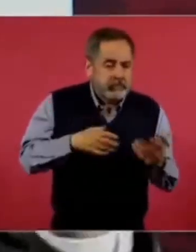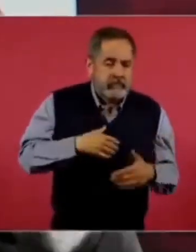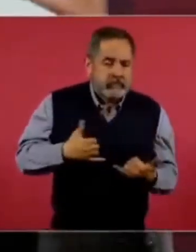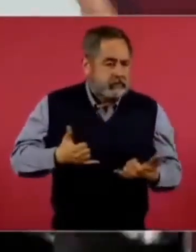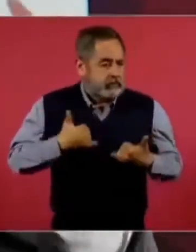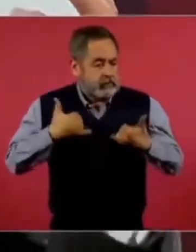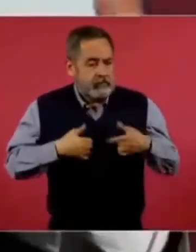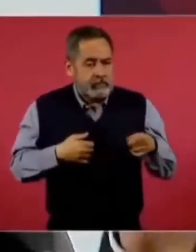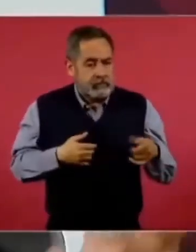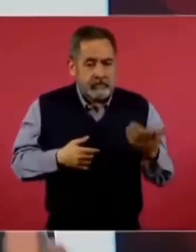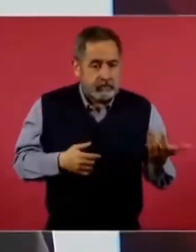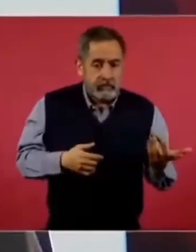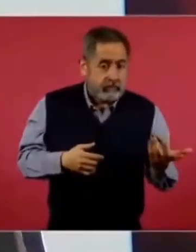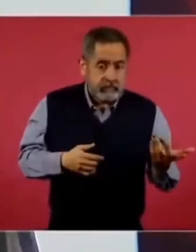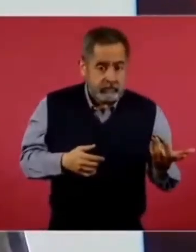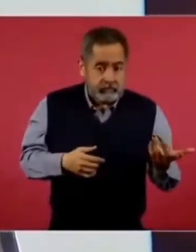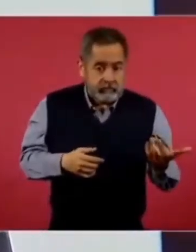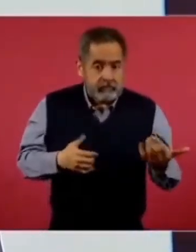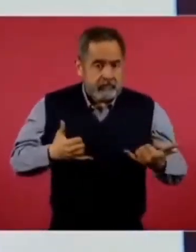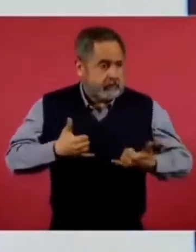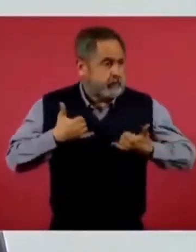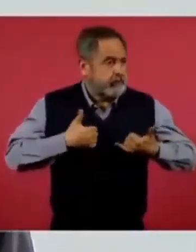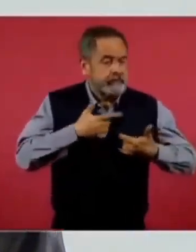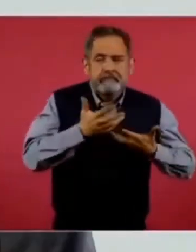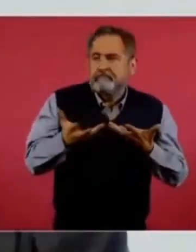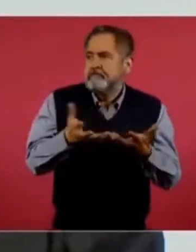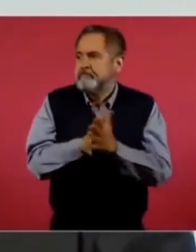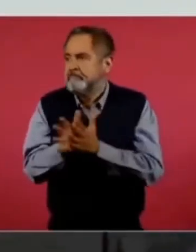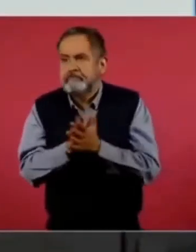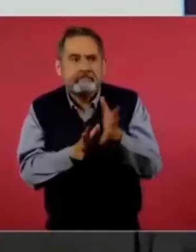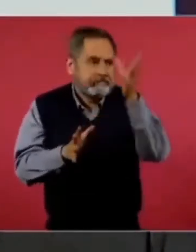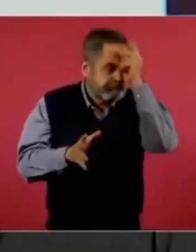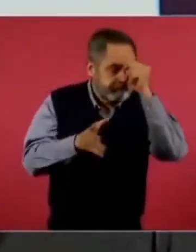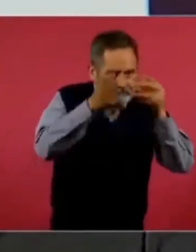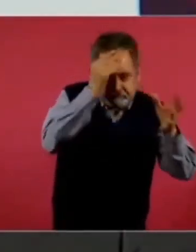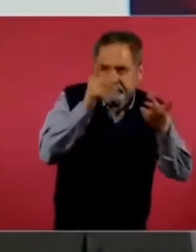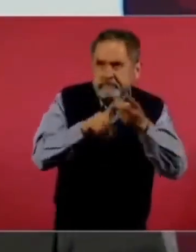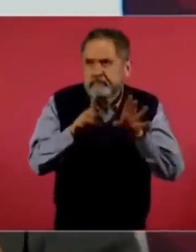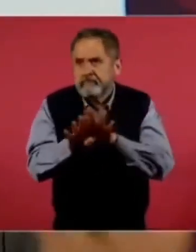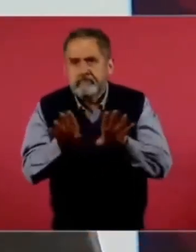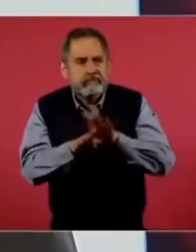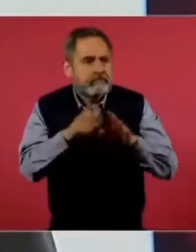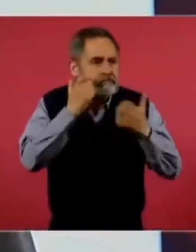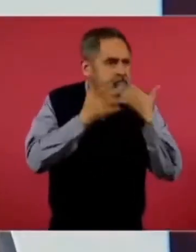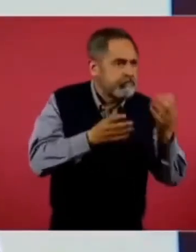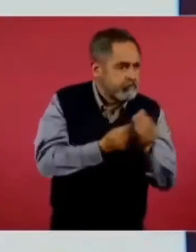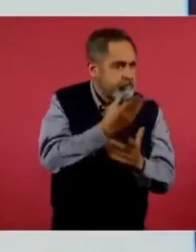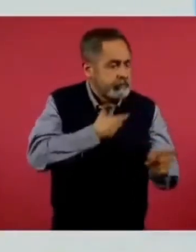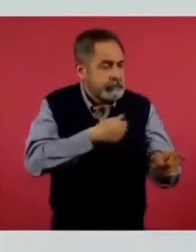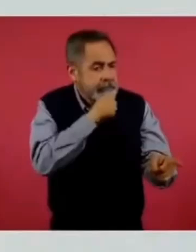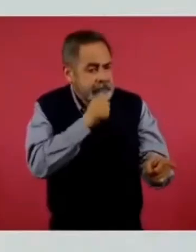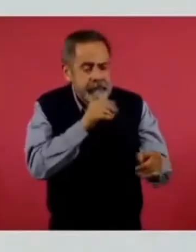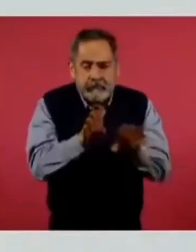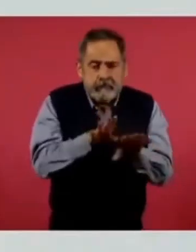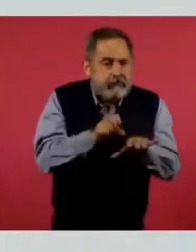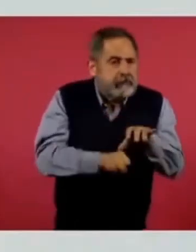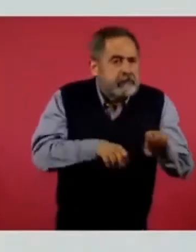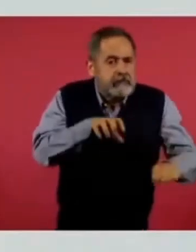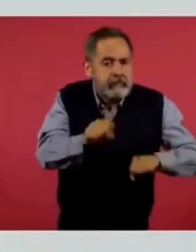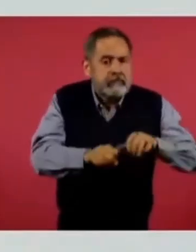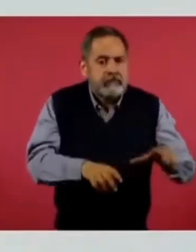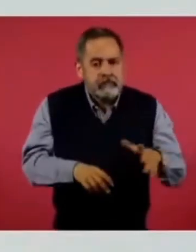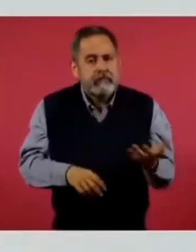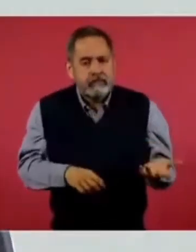está deseoso de aprender, de buscar lo nuevo, no